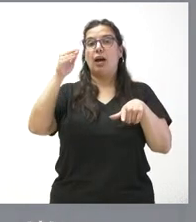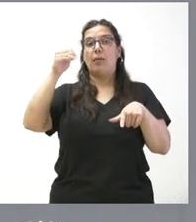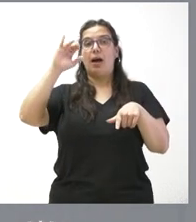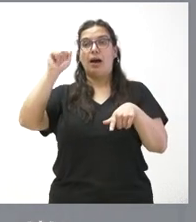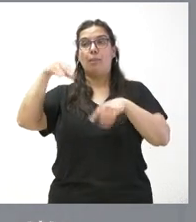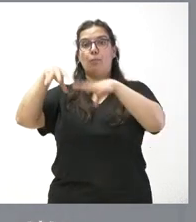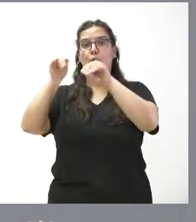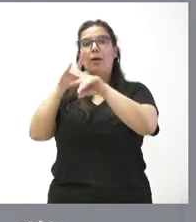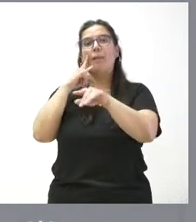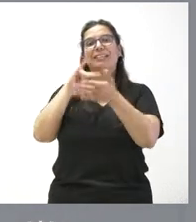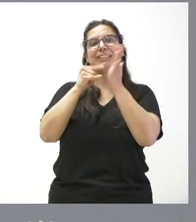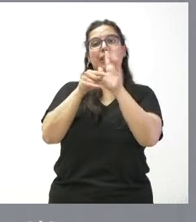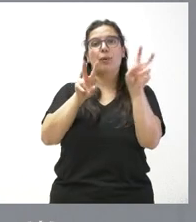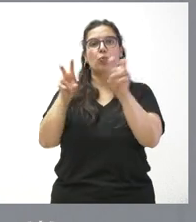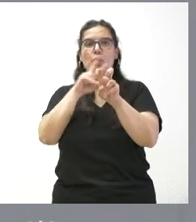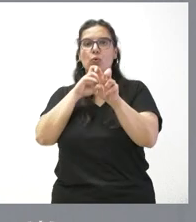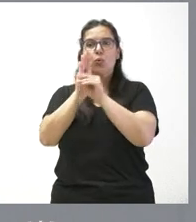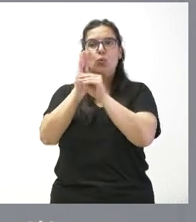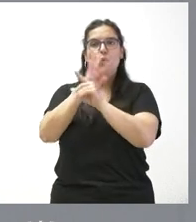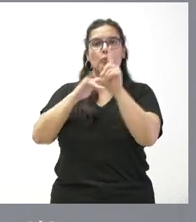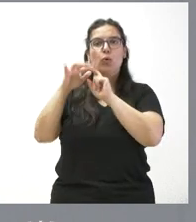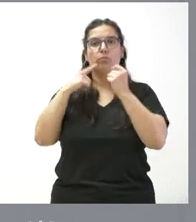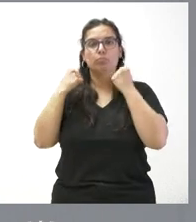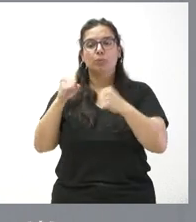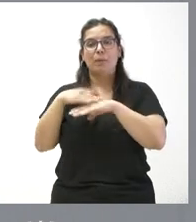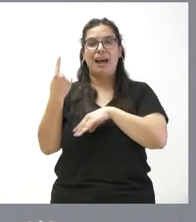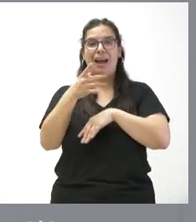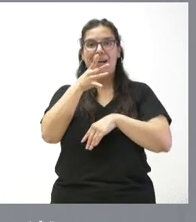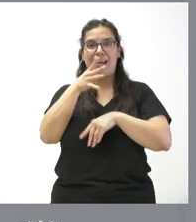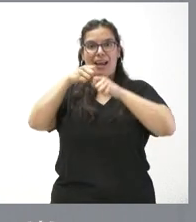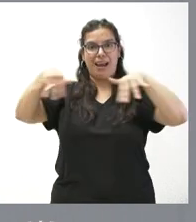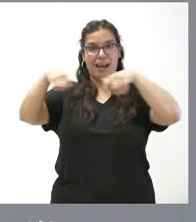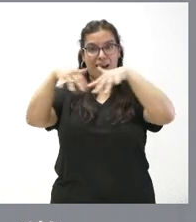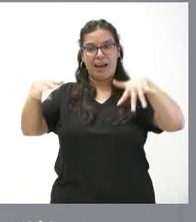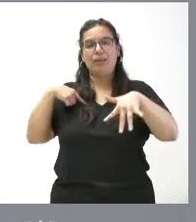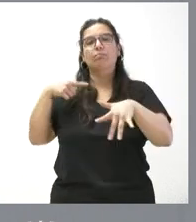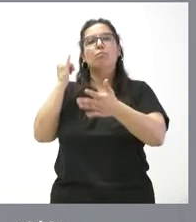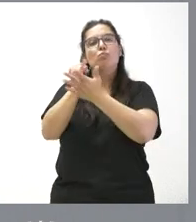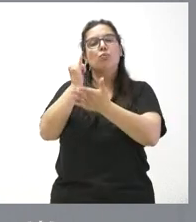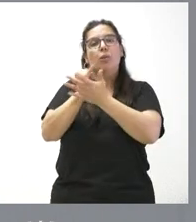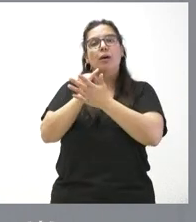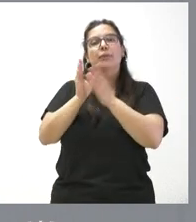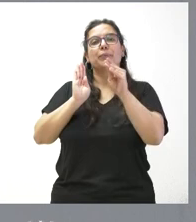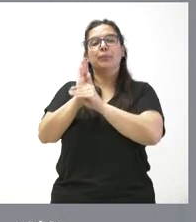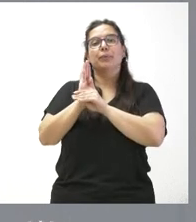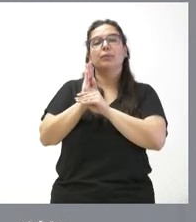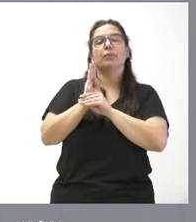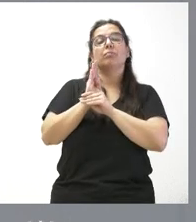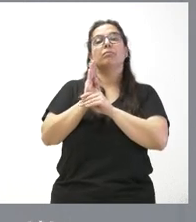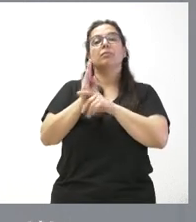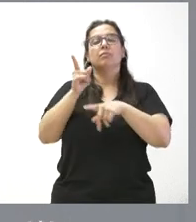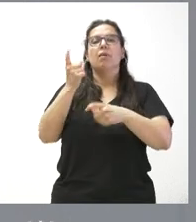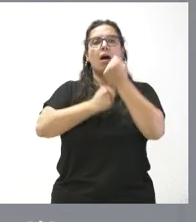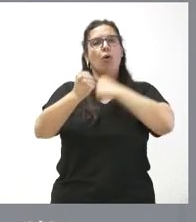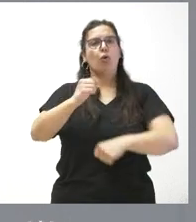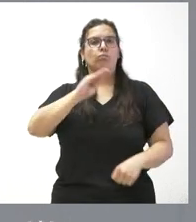sistemas innovadores y sostenibles de suministro energético para el riego. La inversión son 296.000 euros y supondrá un ahorro importante